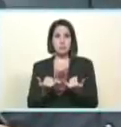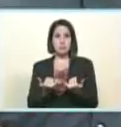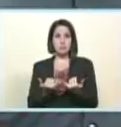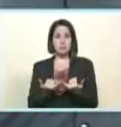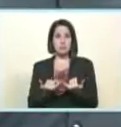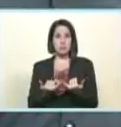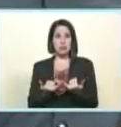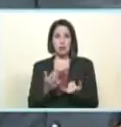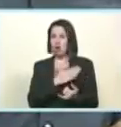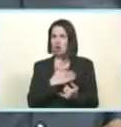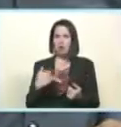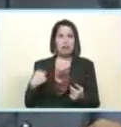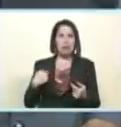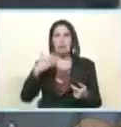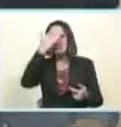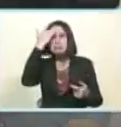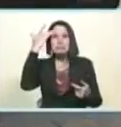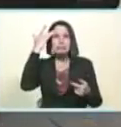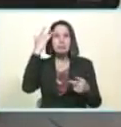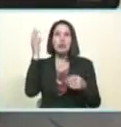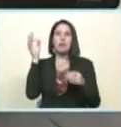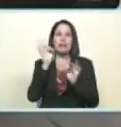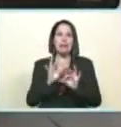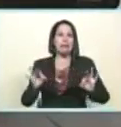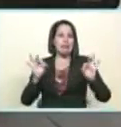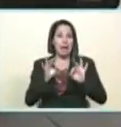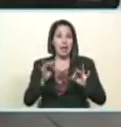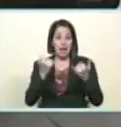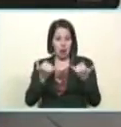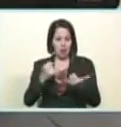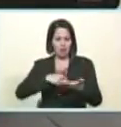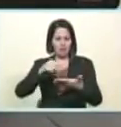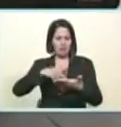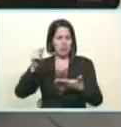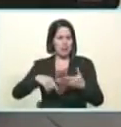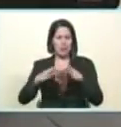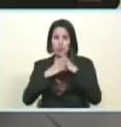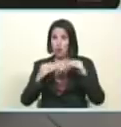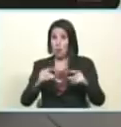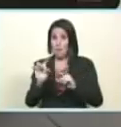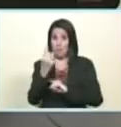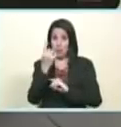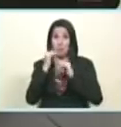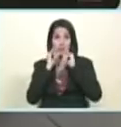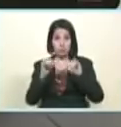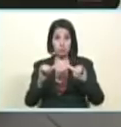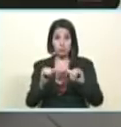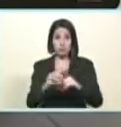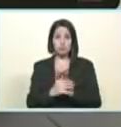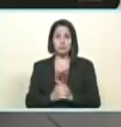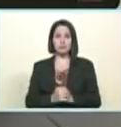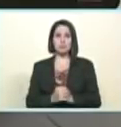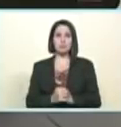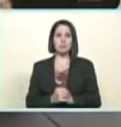no quiero que se me escape nada ya vamos a firmar todos los decretos primer anuncio ¿verdad?